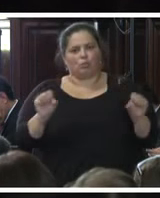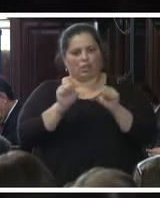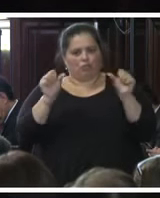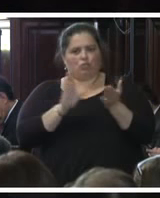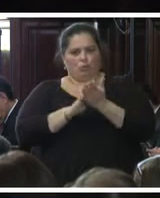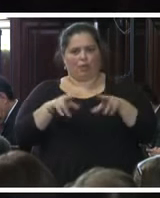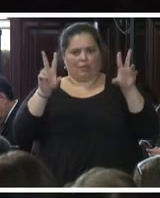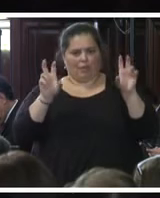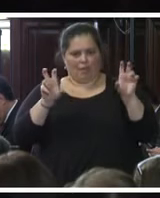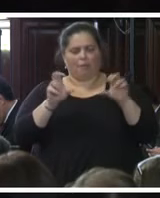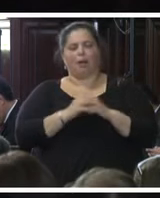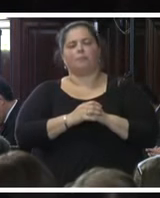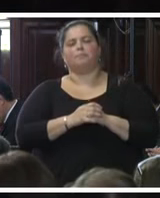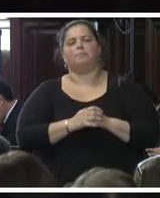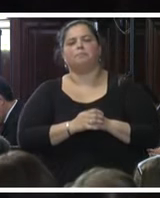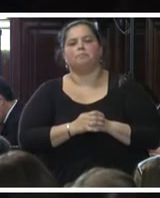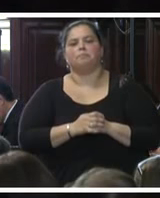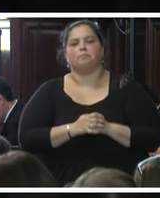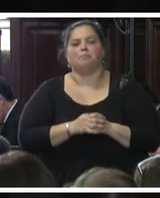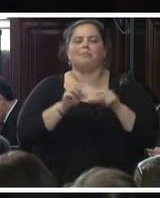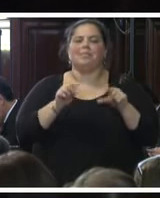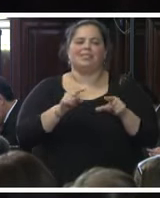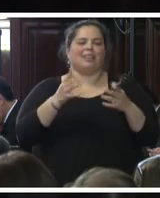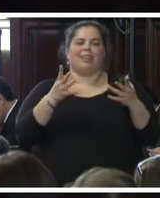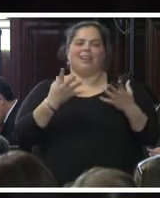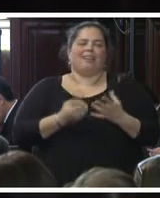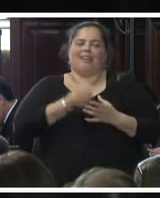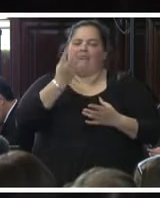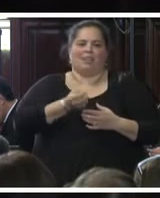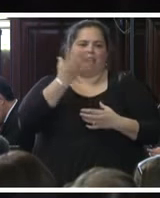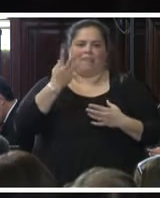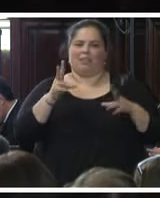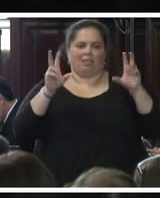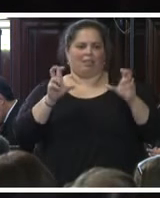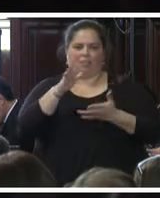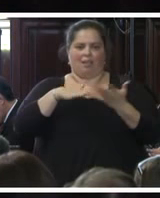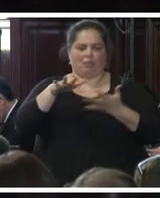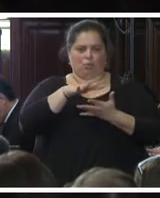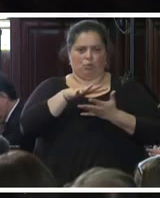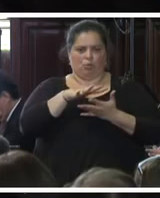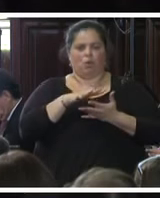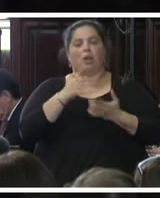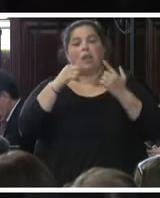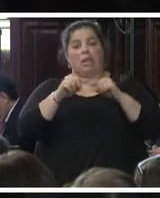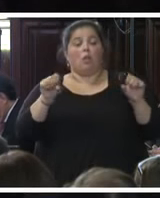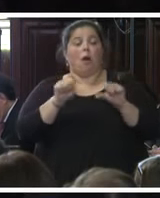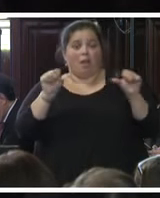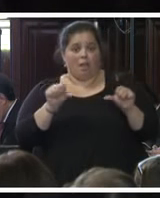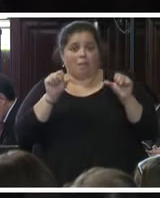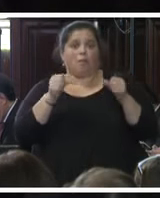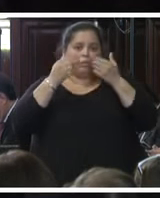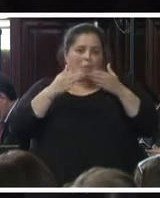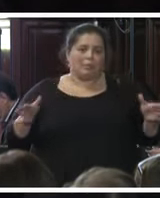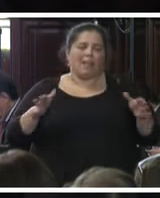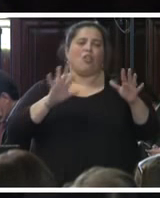en torno a este dramático, a este grave caso. Y lo haremos partiendo de lo que hemos tratado en las reuniones